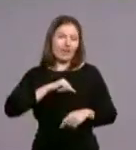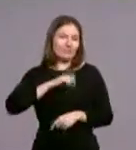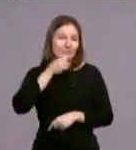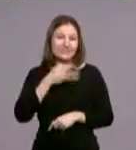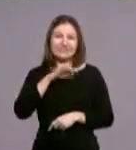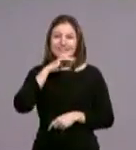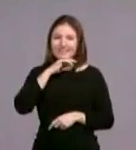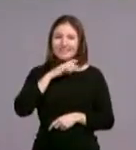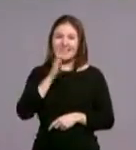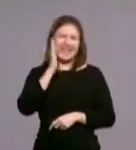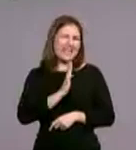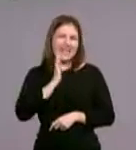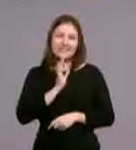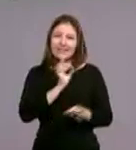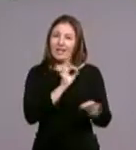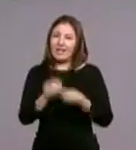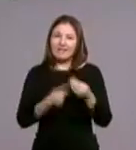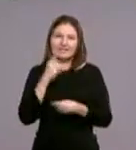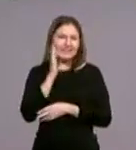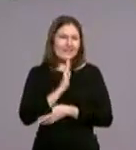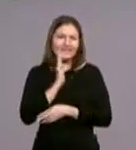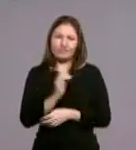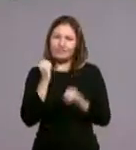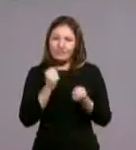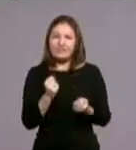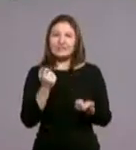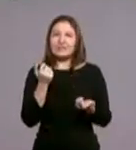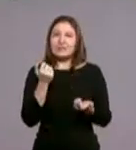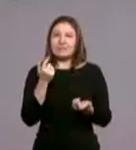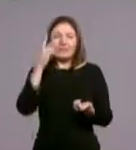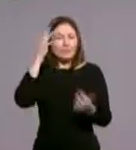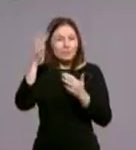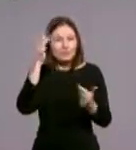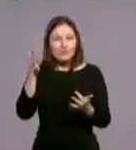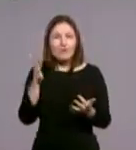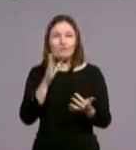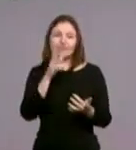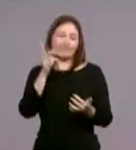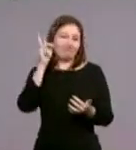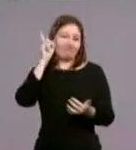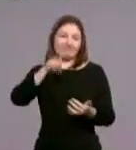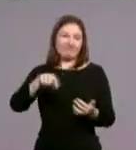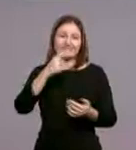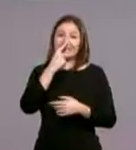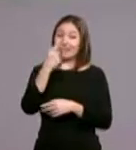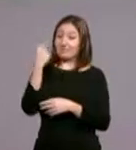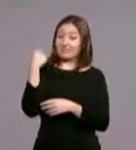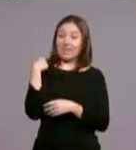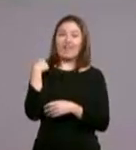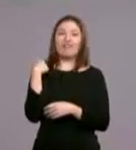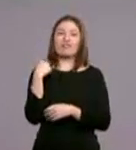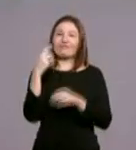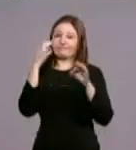con muchísimo cariño. Se están preparando con muchísimo cariño, con muchísima ilusión, porque sabemos por el año pasado que fue